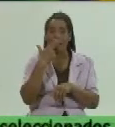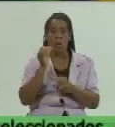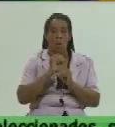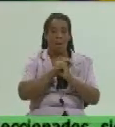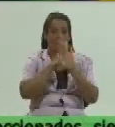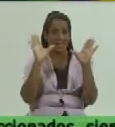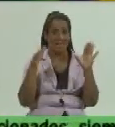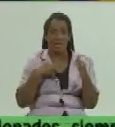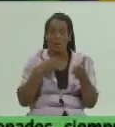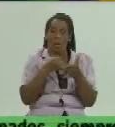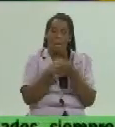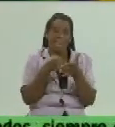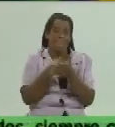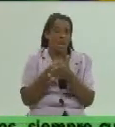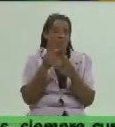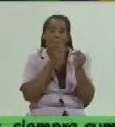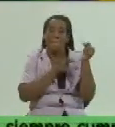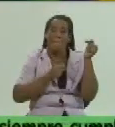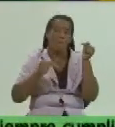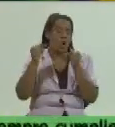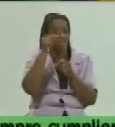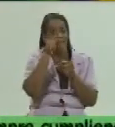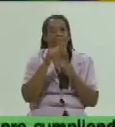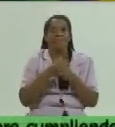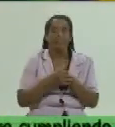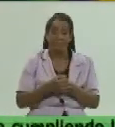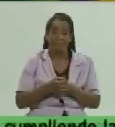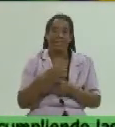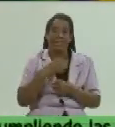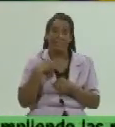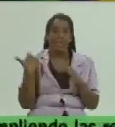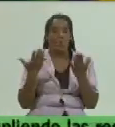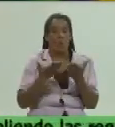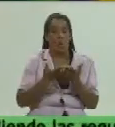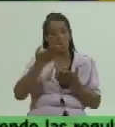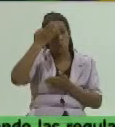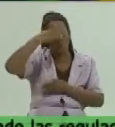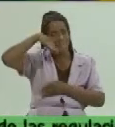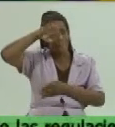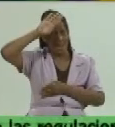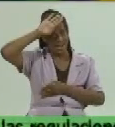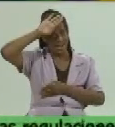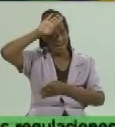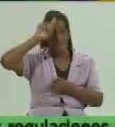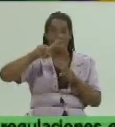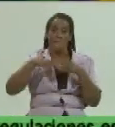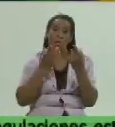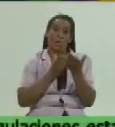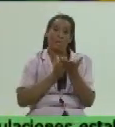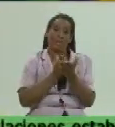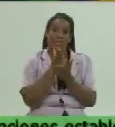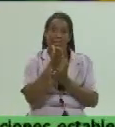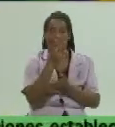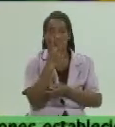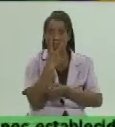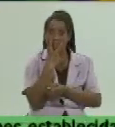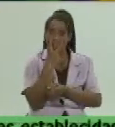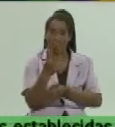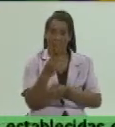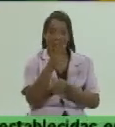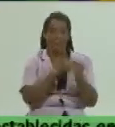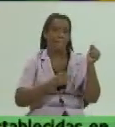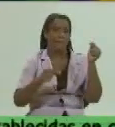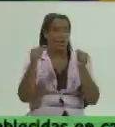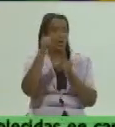empeño de la prioridad que tiene nuestro país por seguir atendiendo y seguir priorizando a eso que ha